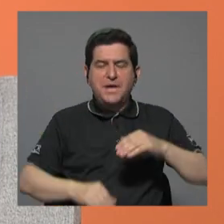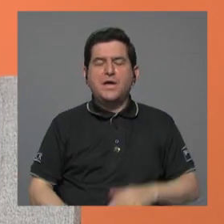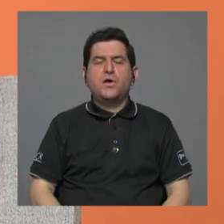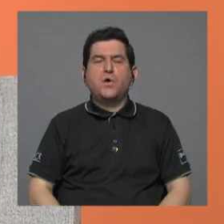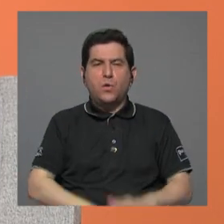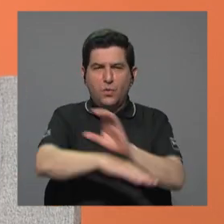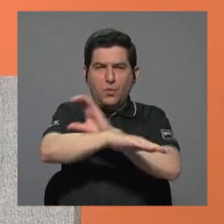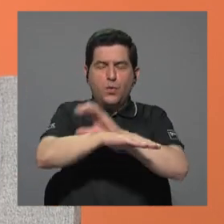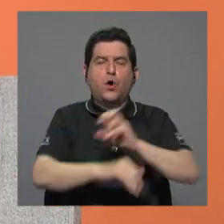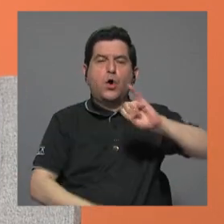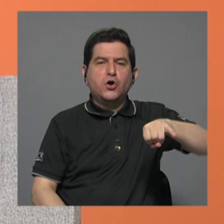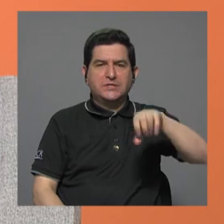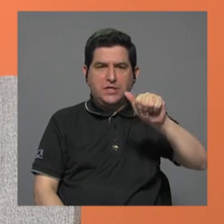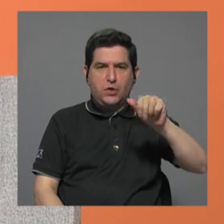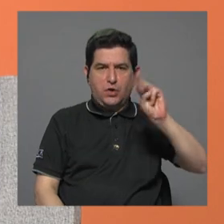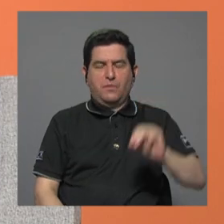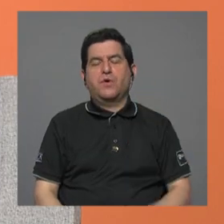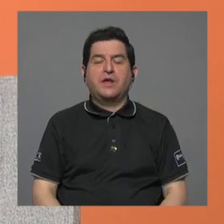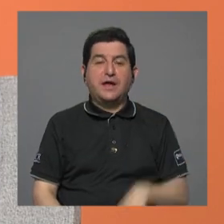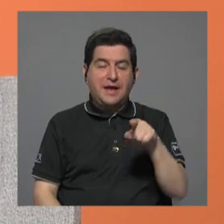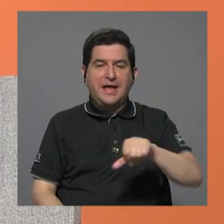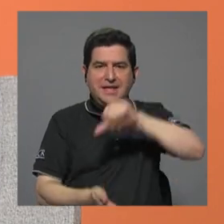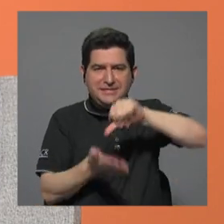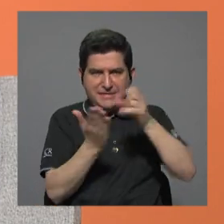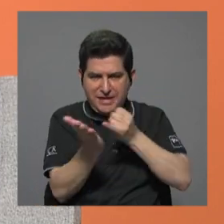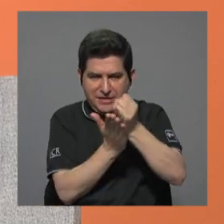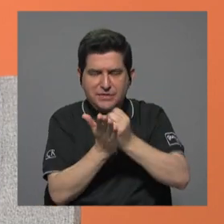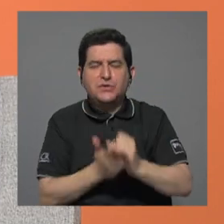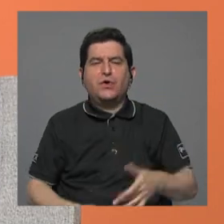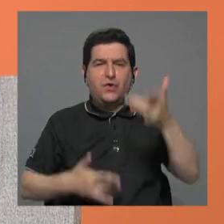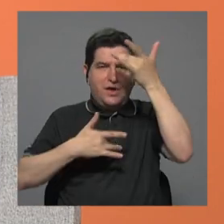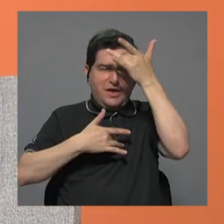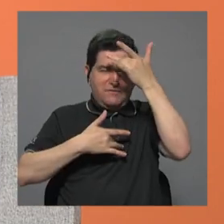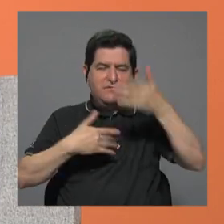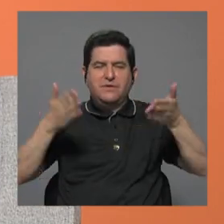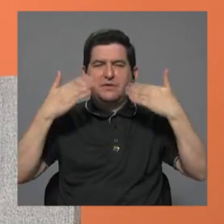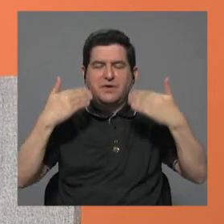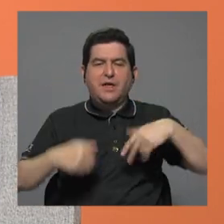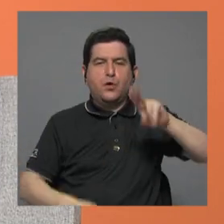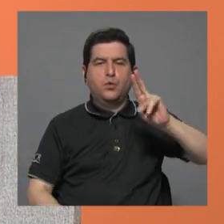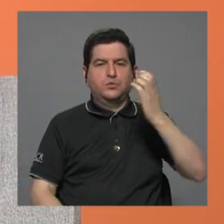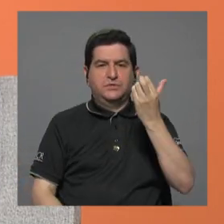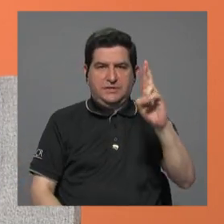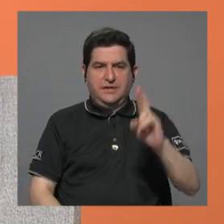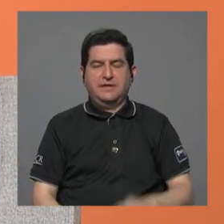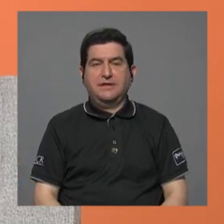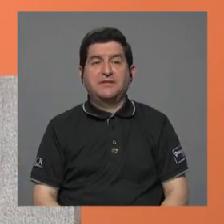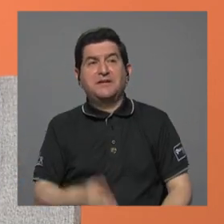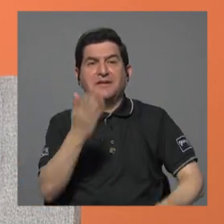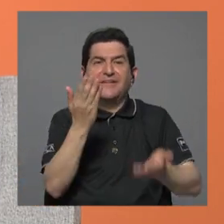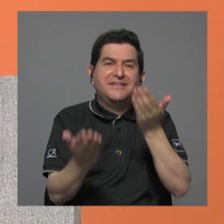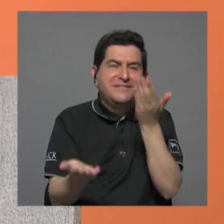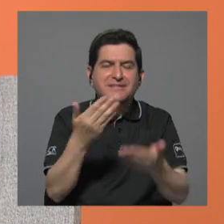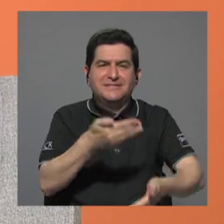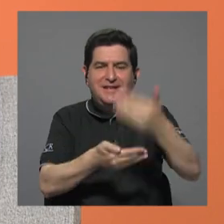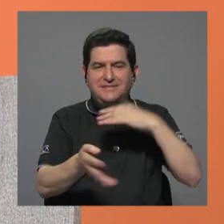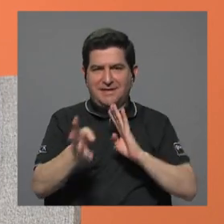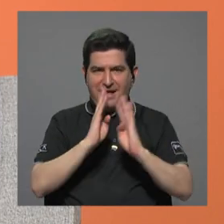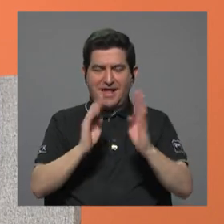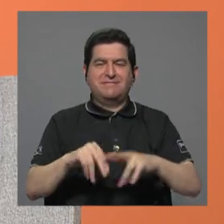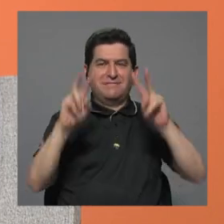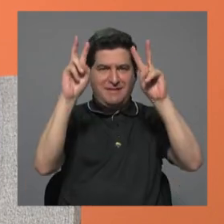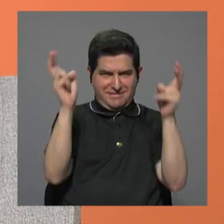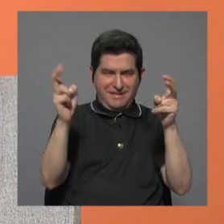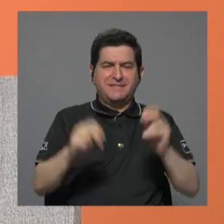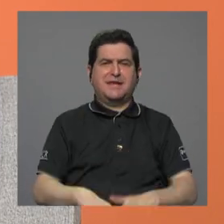Arturo Molina, que él es del Centro de Investigación en Enfermedades Tropicales de acá de la Universidad de Costa Rica. Y tal vez doña Laura, antes de hablar un poco del